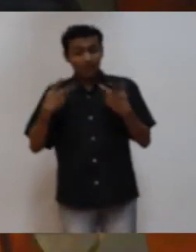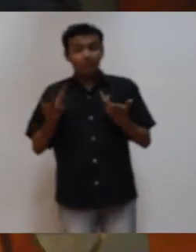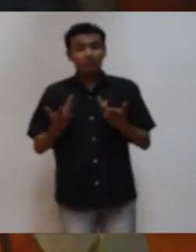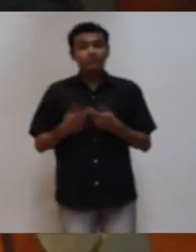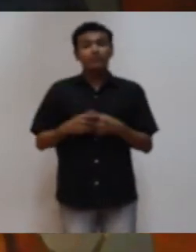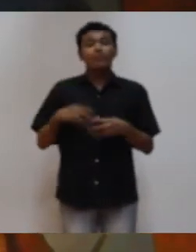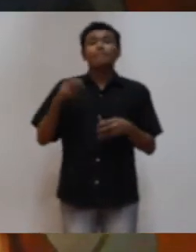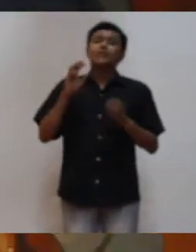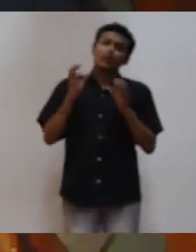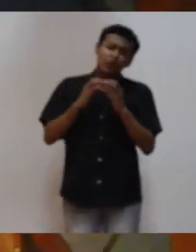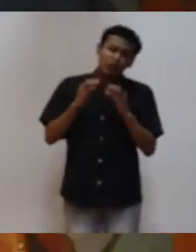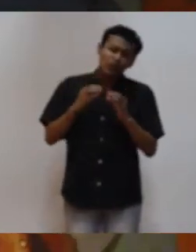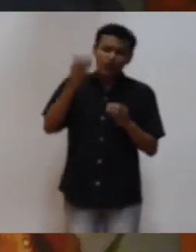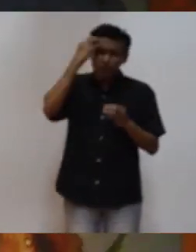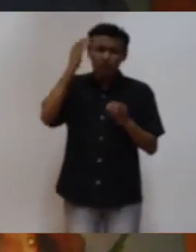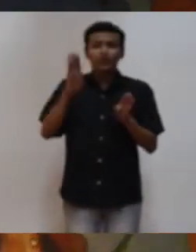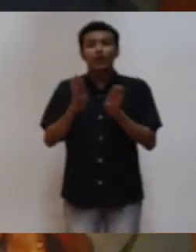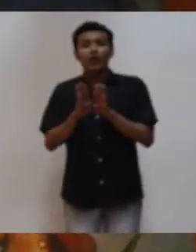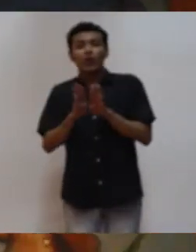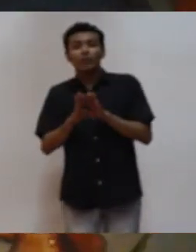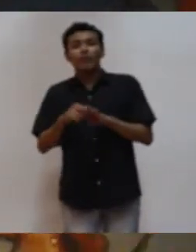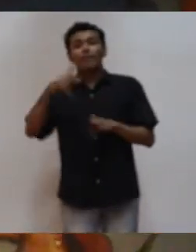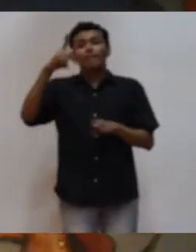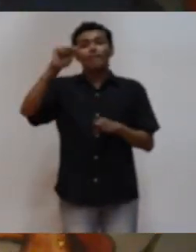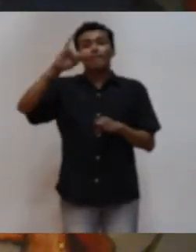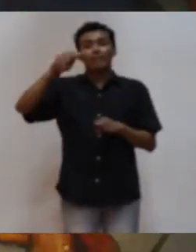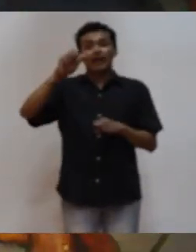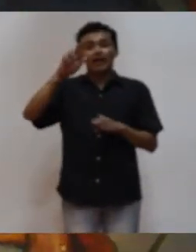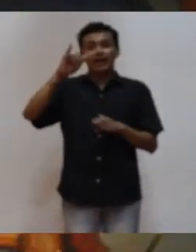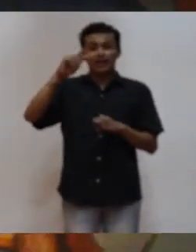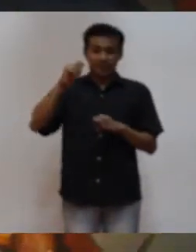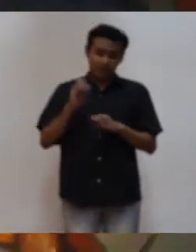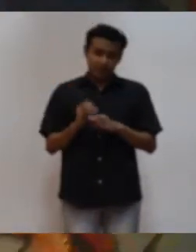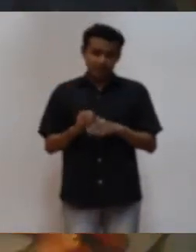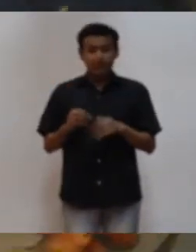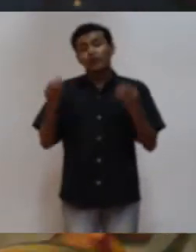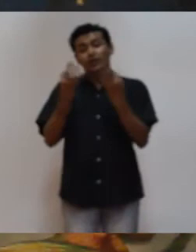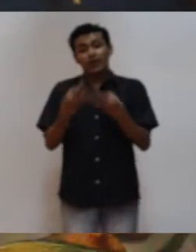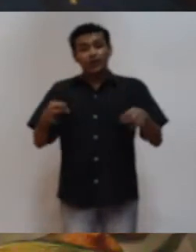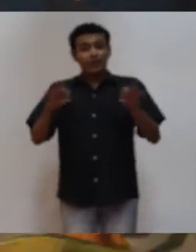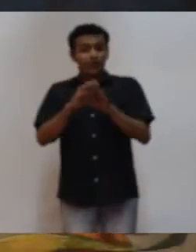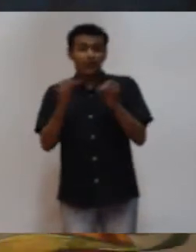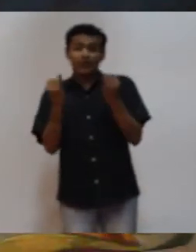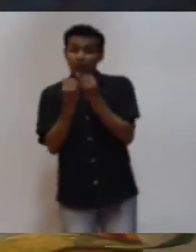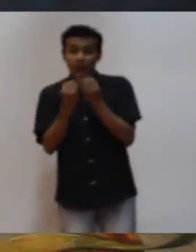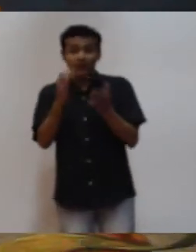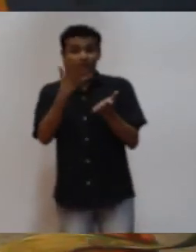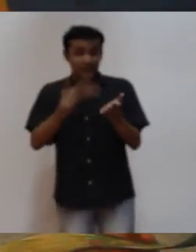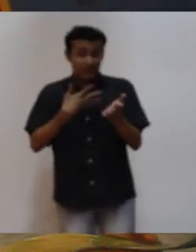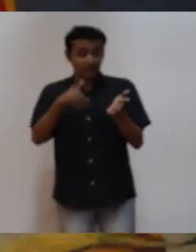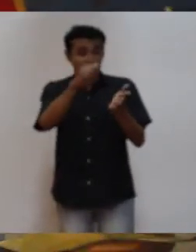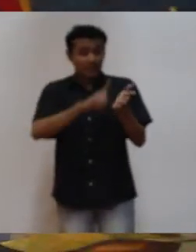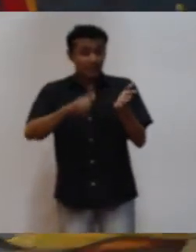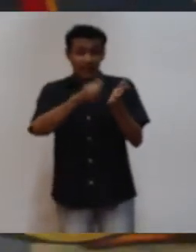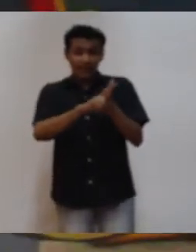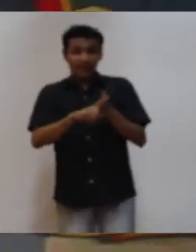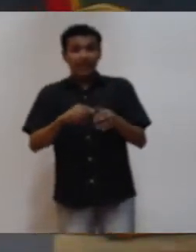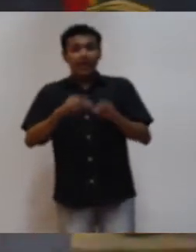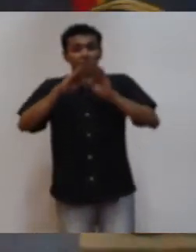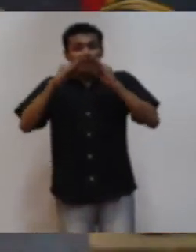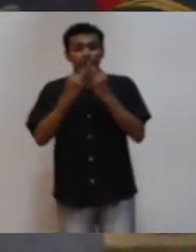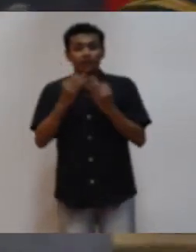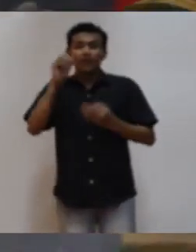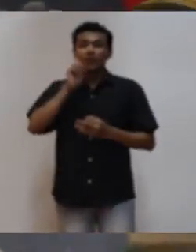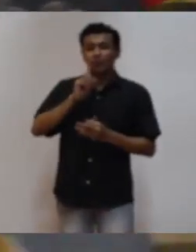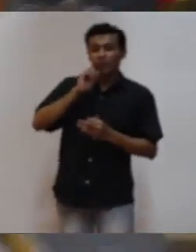pajarito. Es importante mencionar que también tenemos la ley agraria en forma de mujer. Vemos los